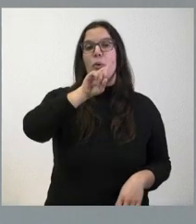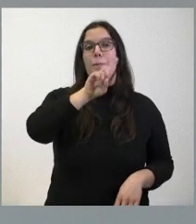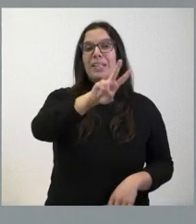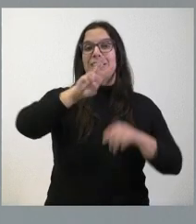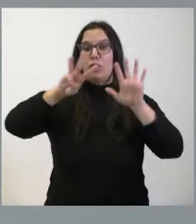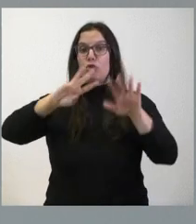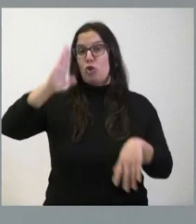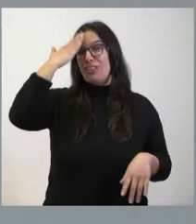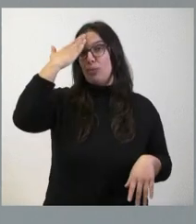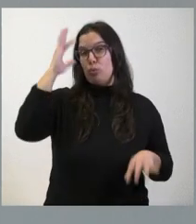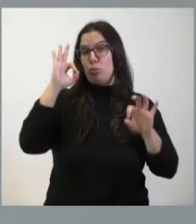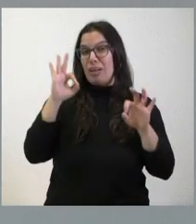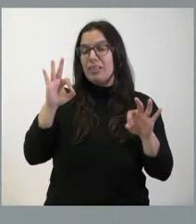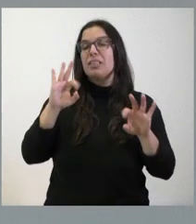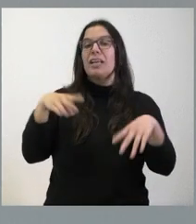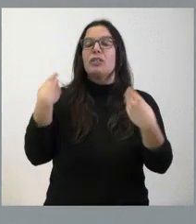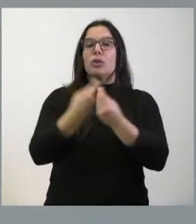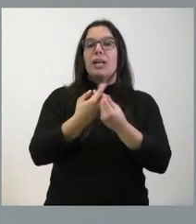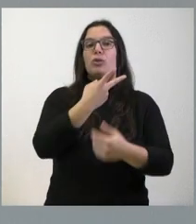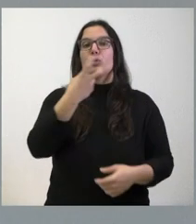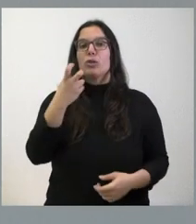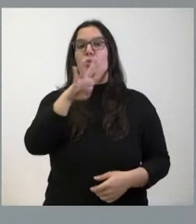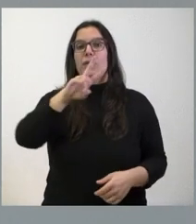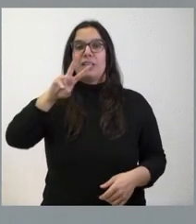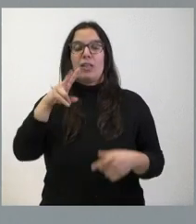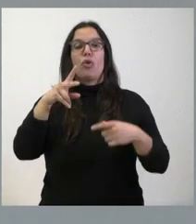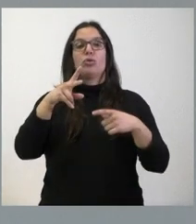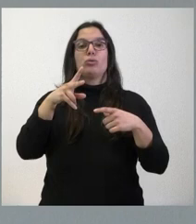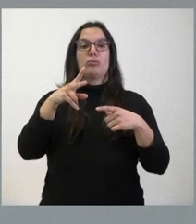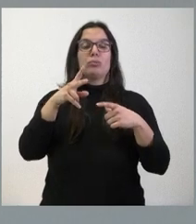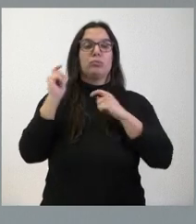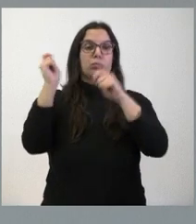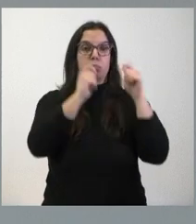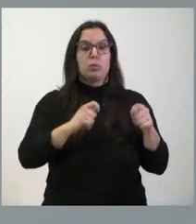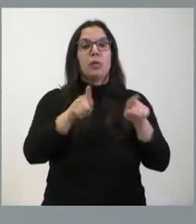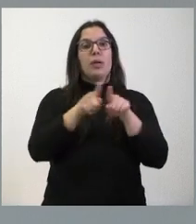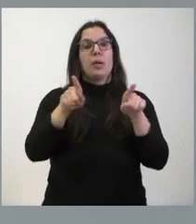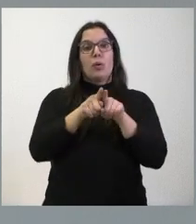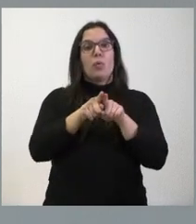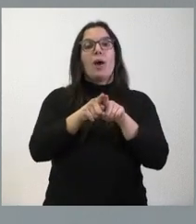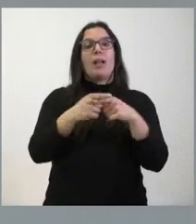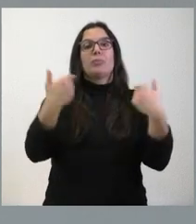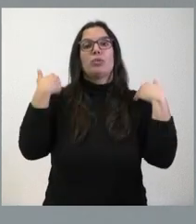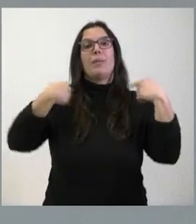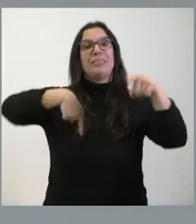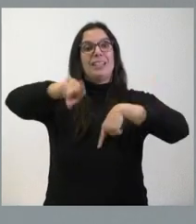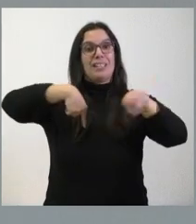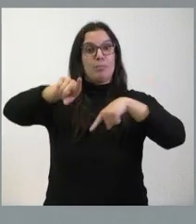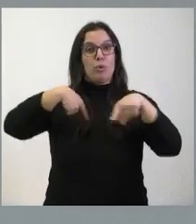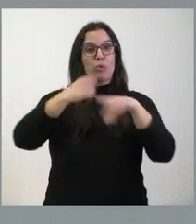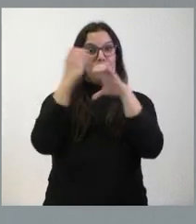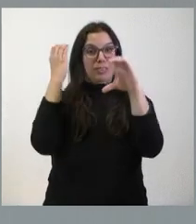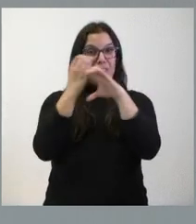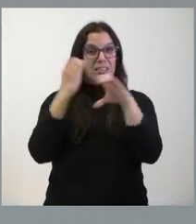con un total de 242 concesiones de rutas de transporte. El déficit del